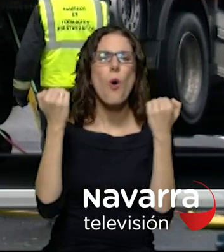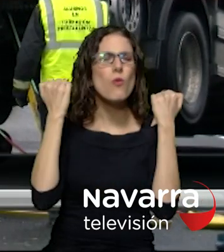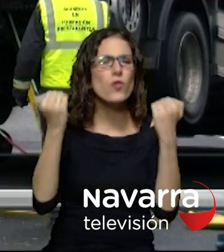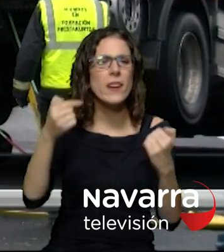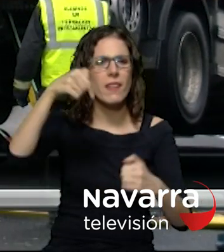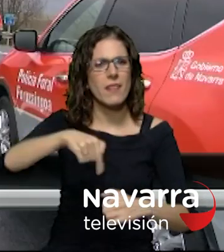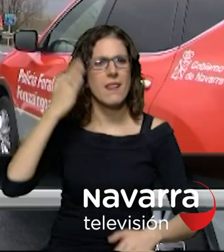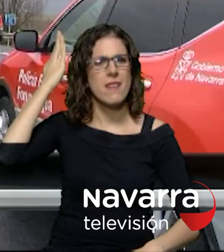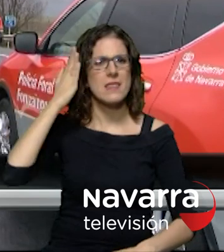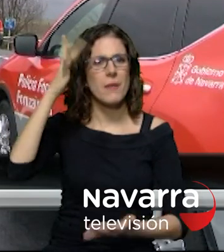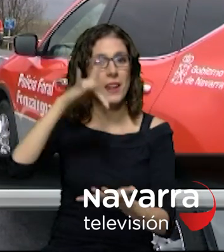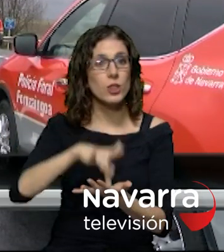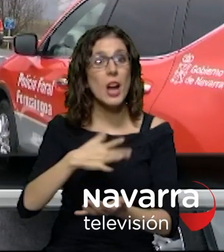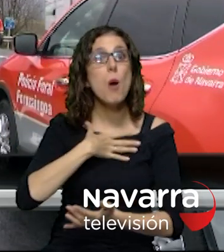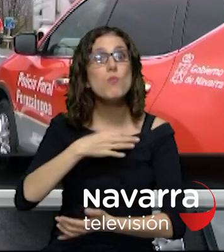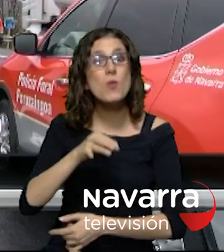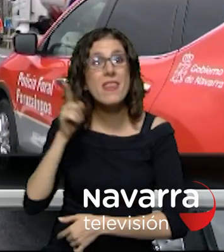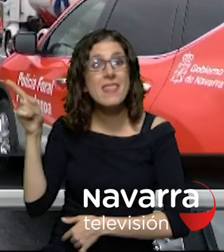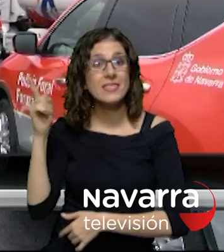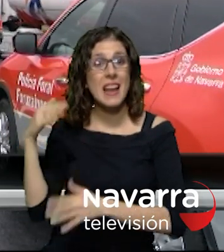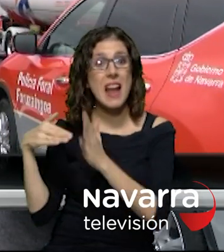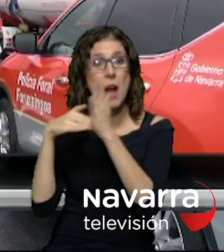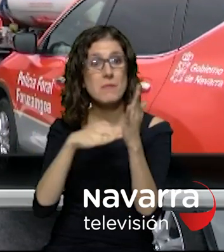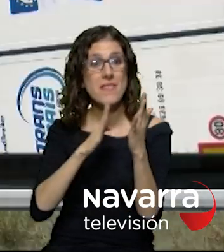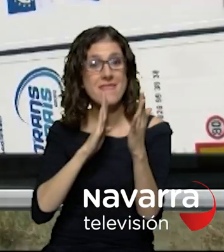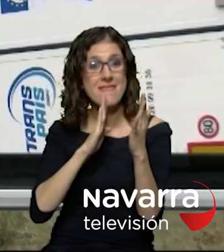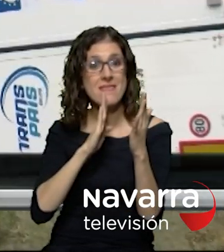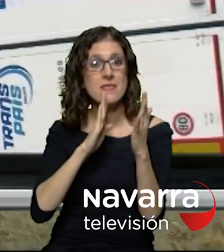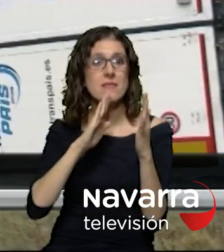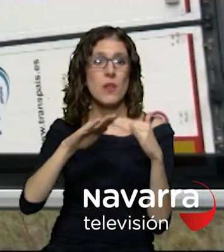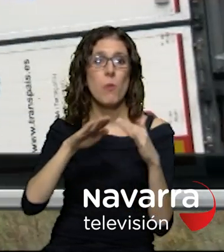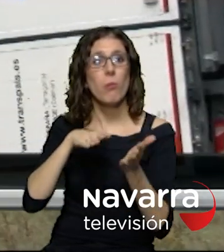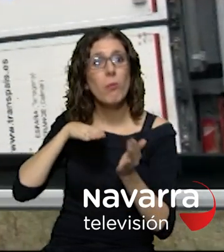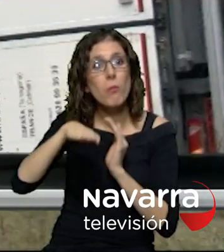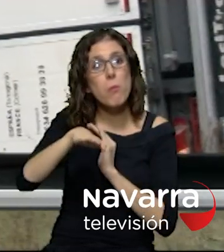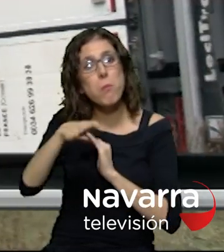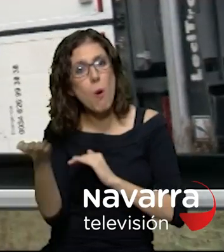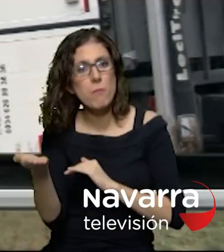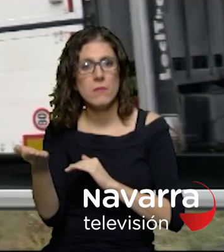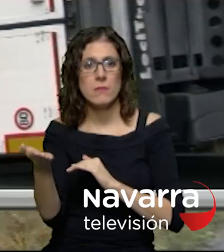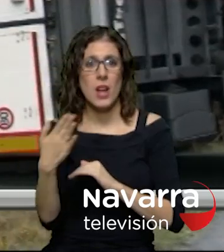capaz de esto un tren de carretera como así se llama este camión articulado que ha volcado como el papel